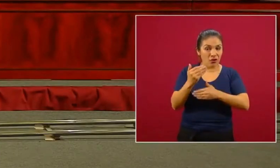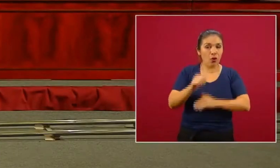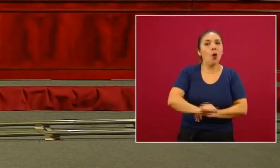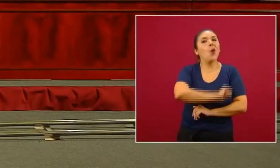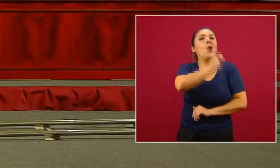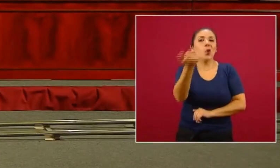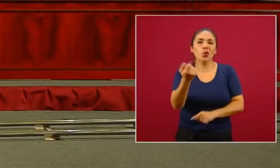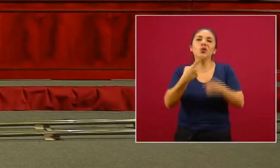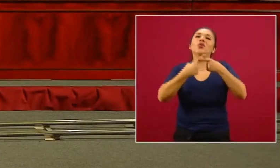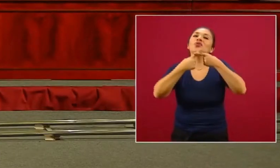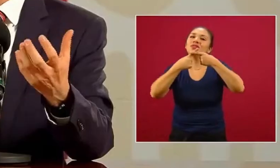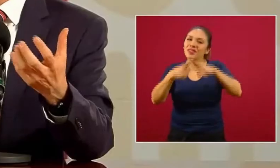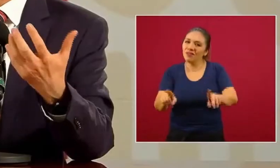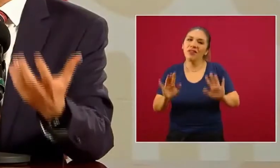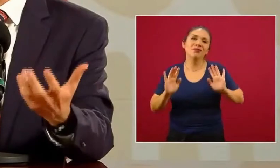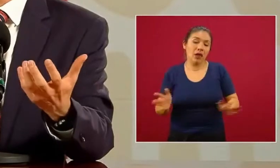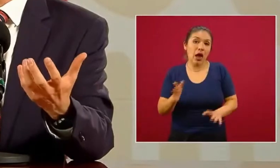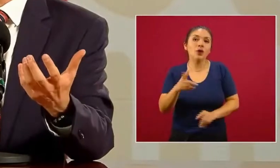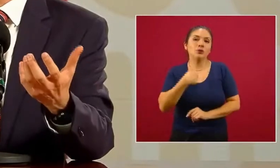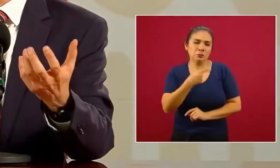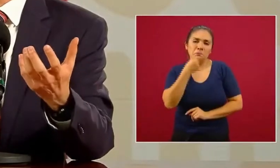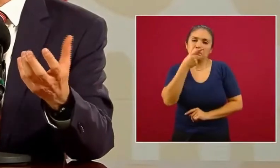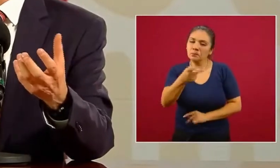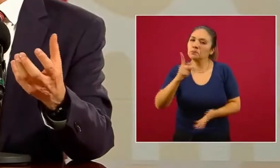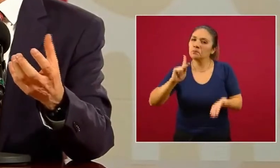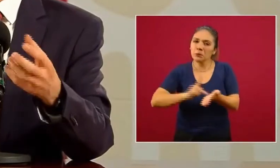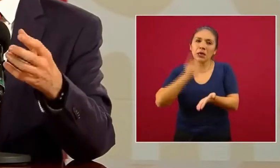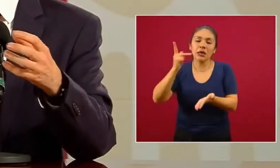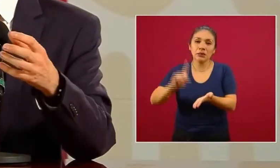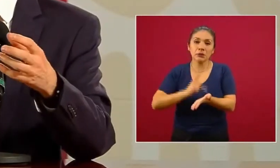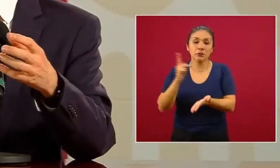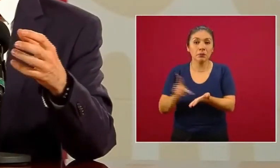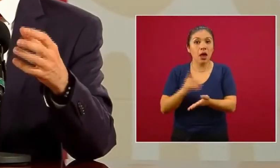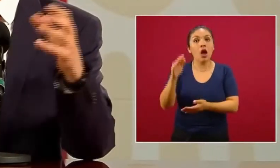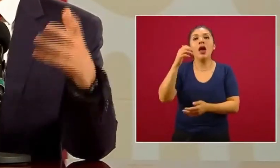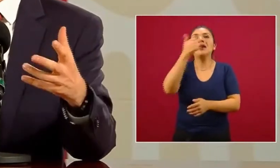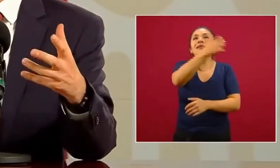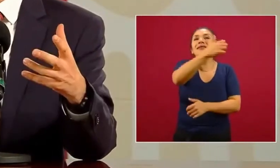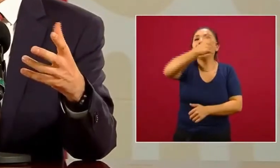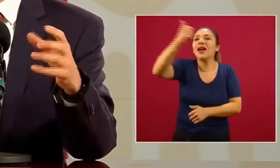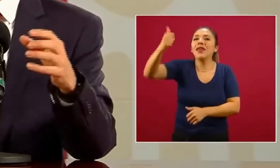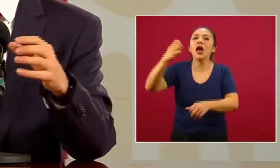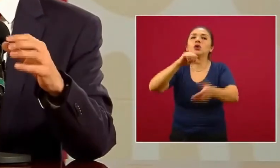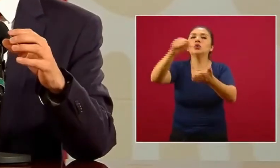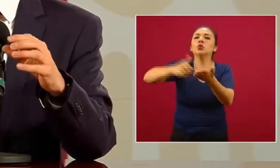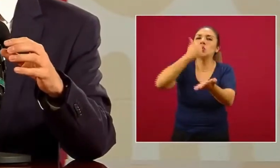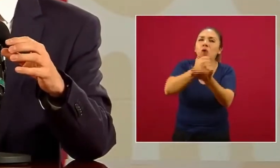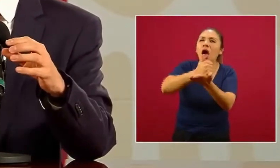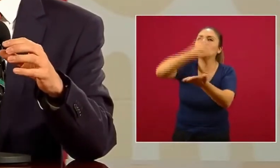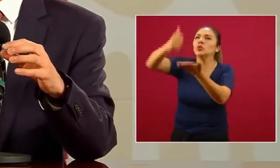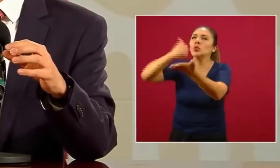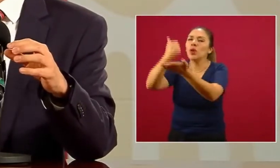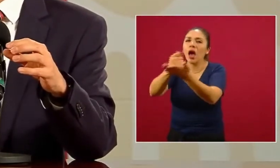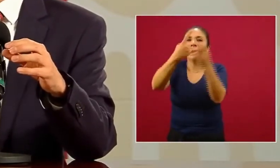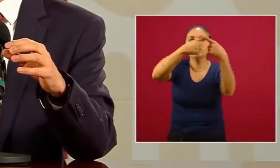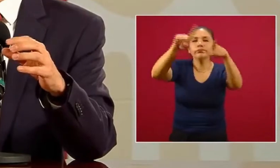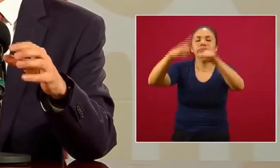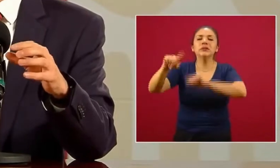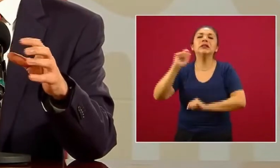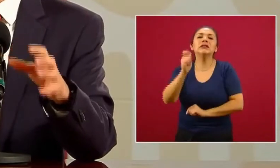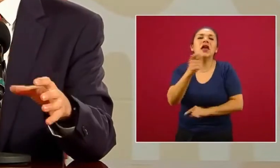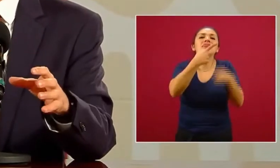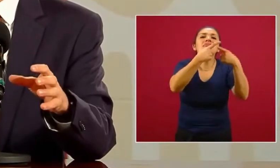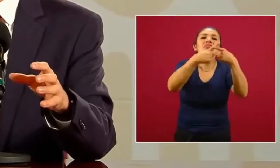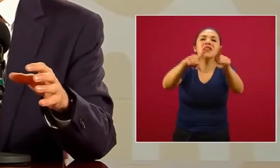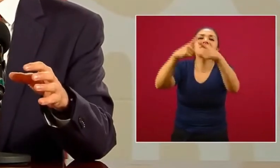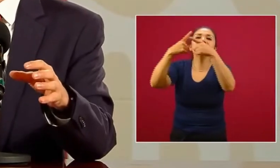diferente es que, como hemos dicho muchas veces, las ciudades del país tienen distintos momentos de